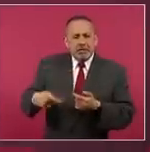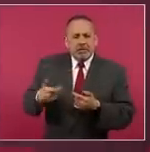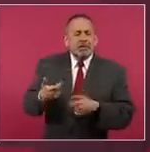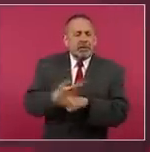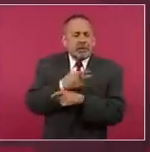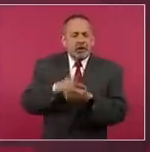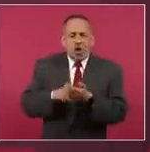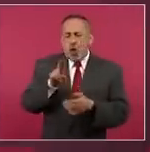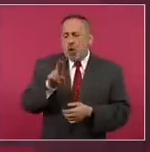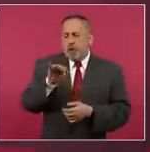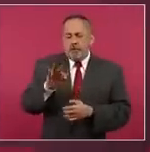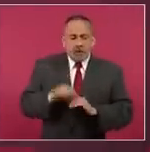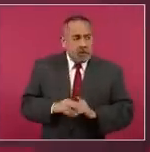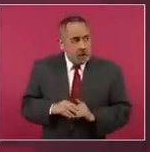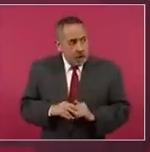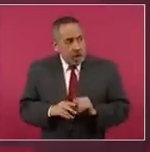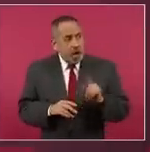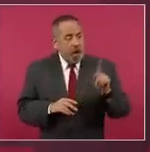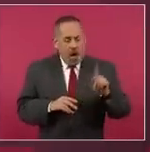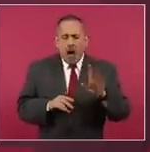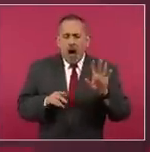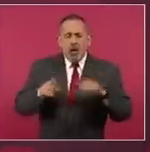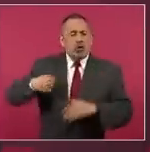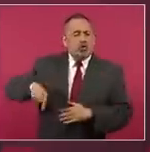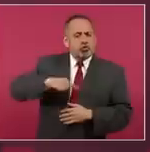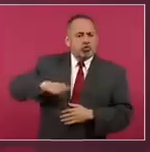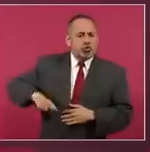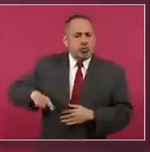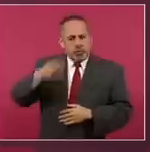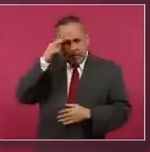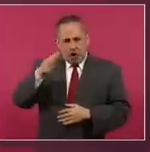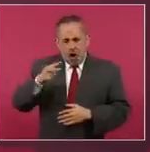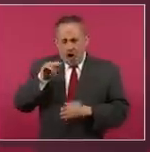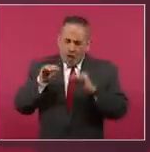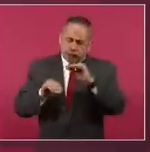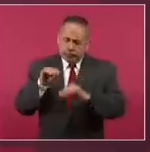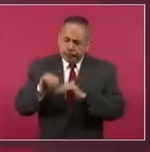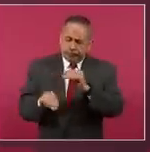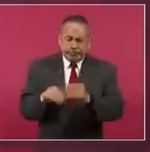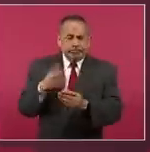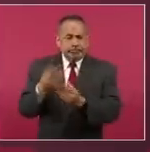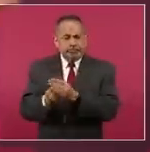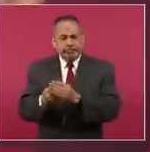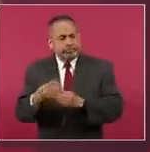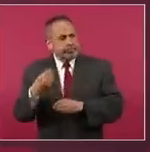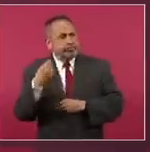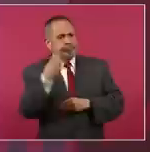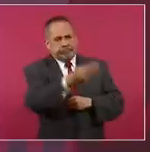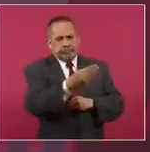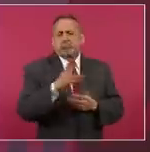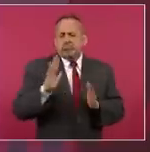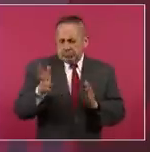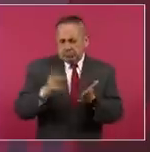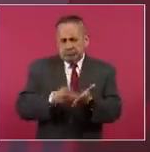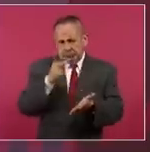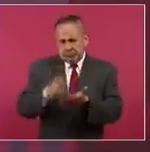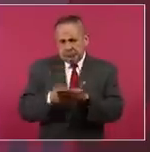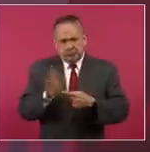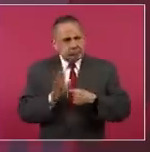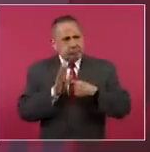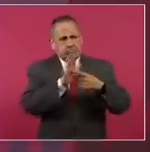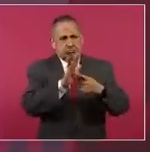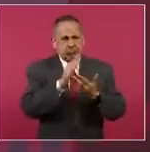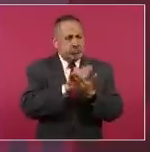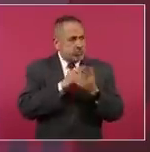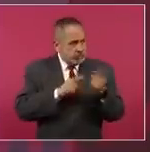Y eso llevó a que el gobierno mexicano presentara, ya lo he expresado aquí, una